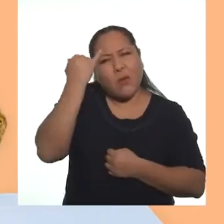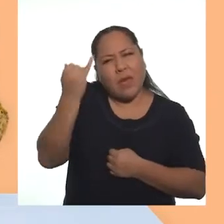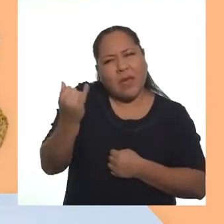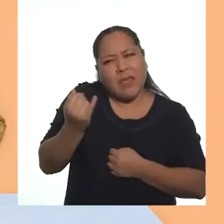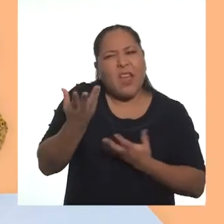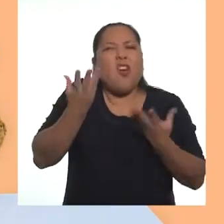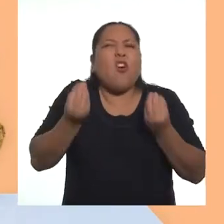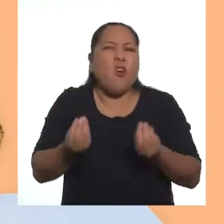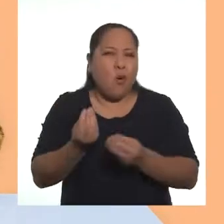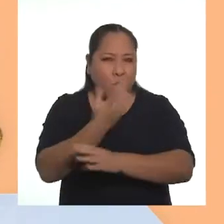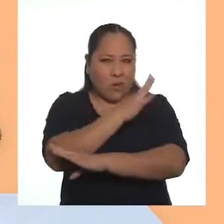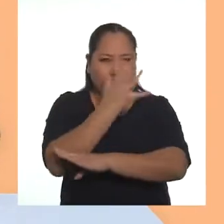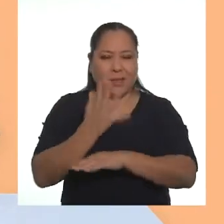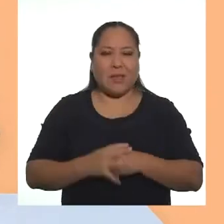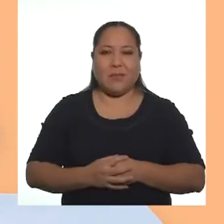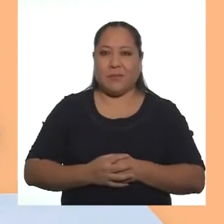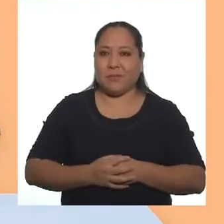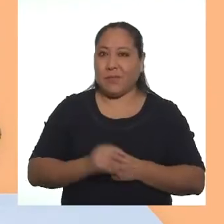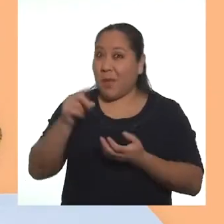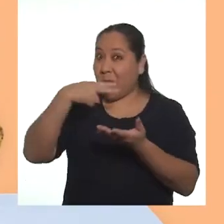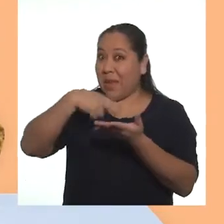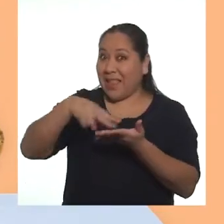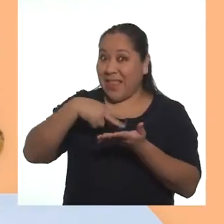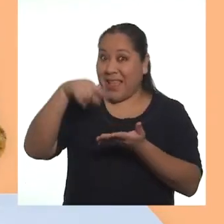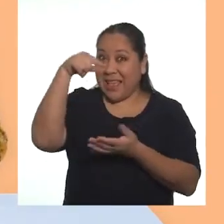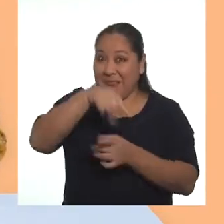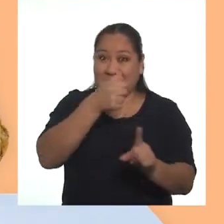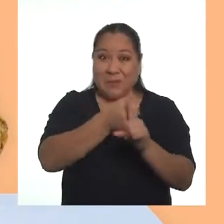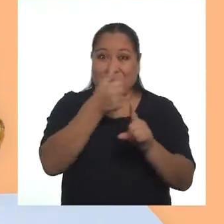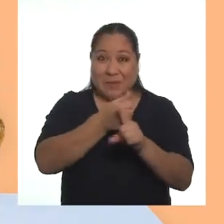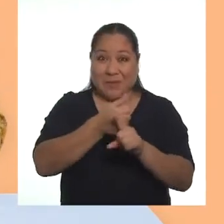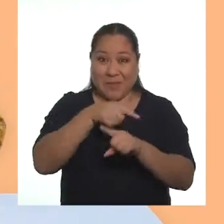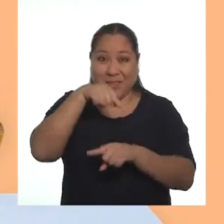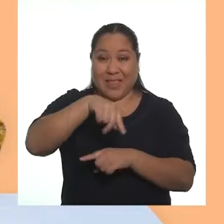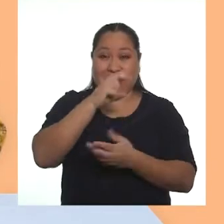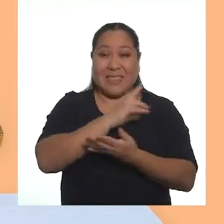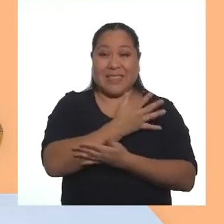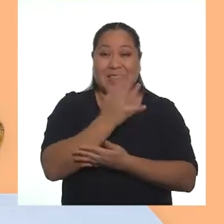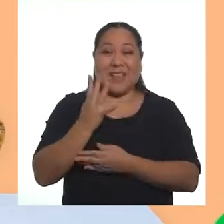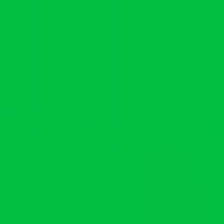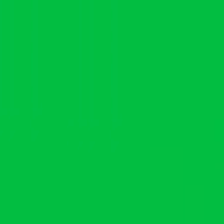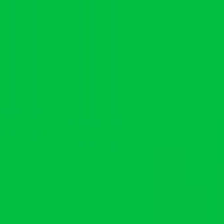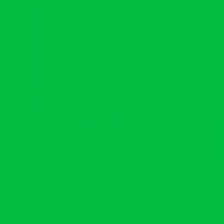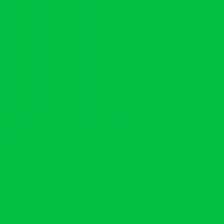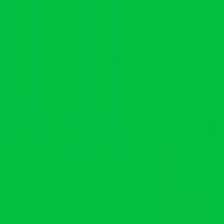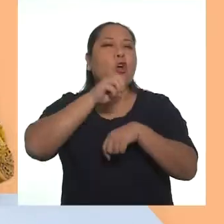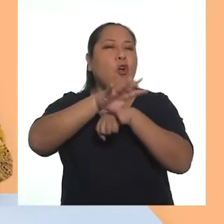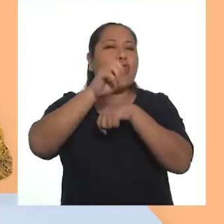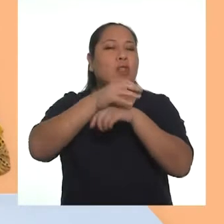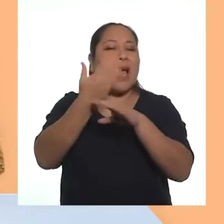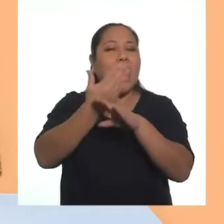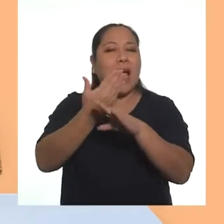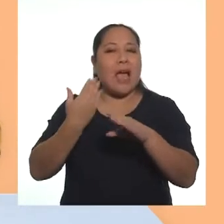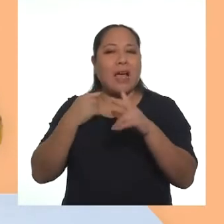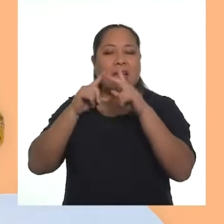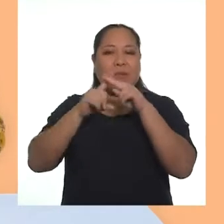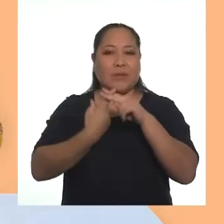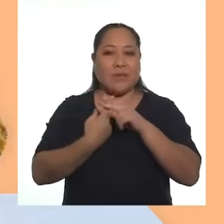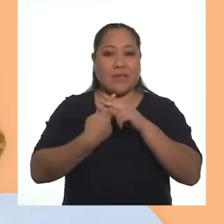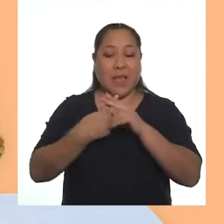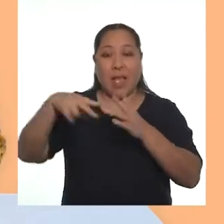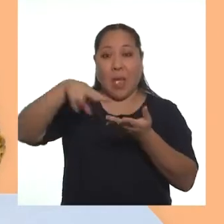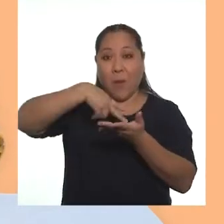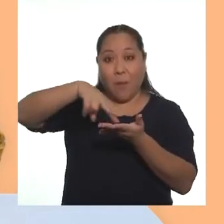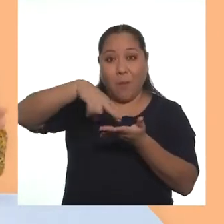¿Cómo te imaginas qué es la selva? ¿Quieres bailar una danza de la selva? Les sugiero que